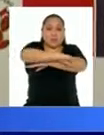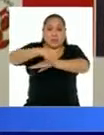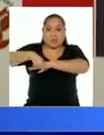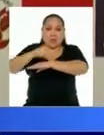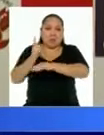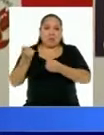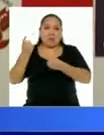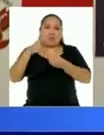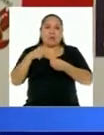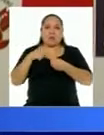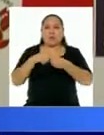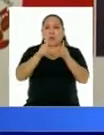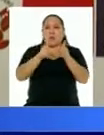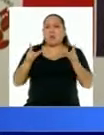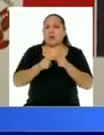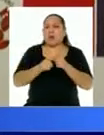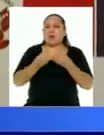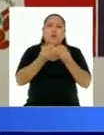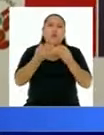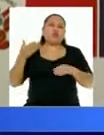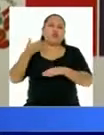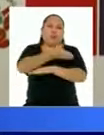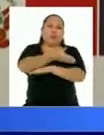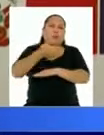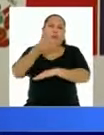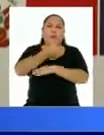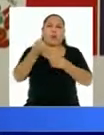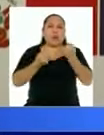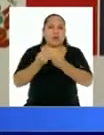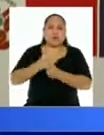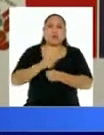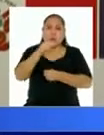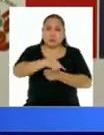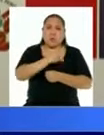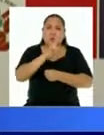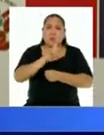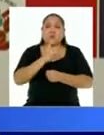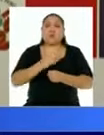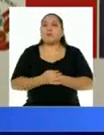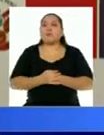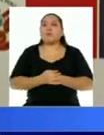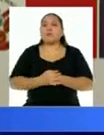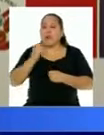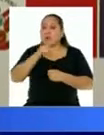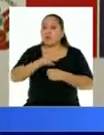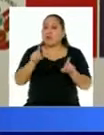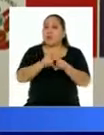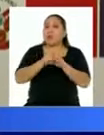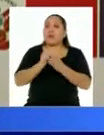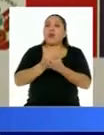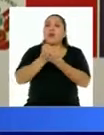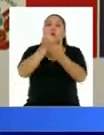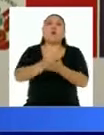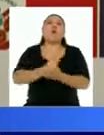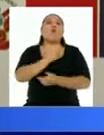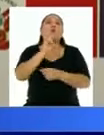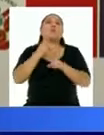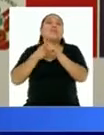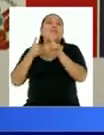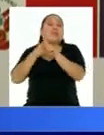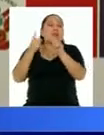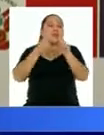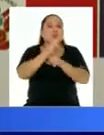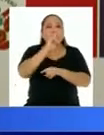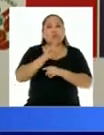parte de zonas de alto flujo vehicular. Asimismo, esta guía da factibilidad de uso para diversos usos culturales